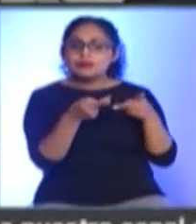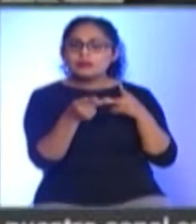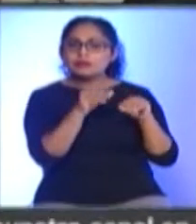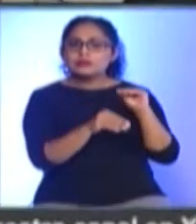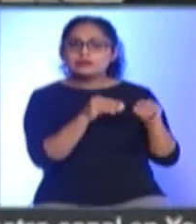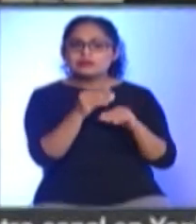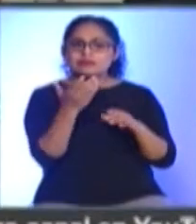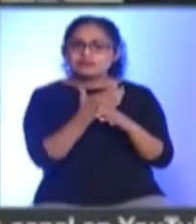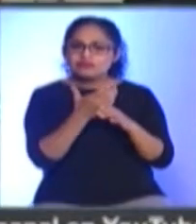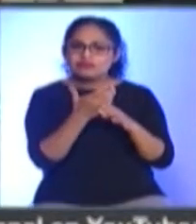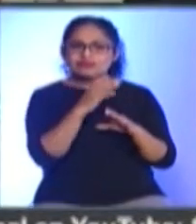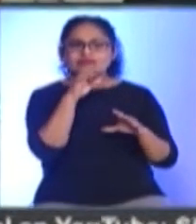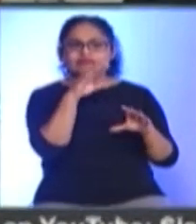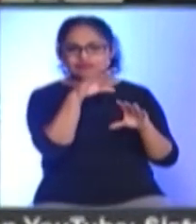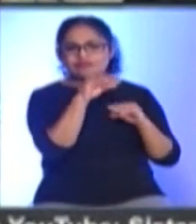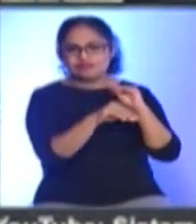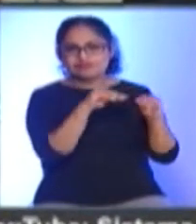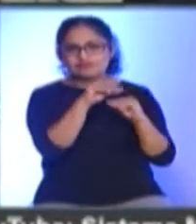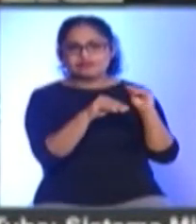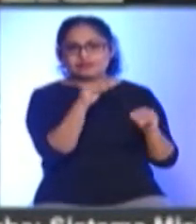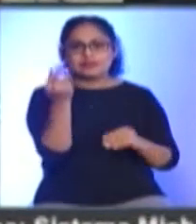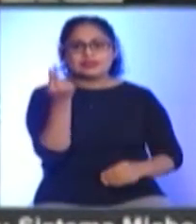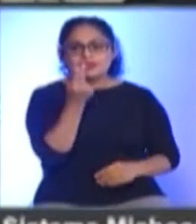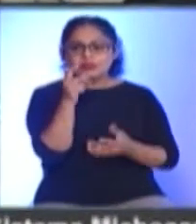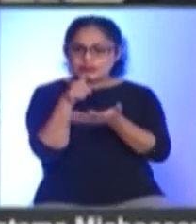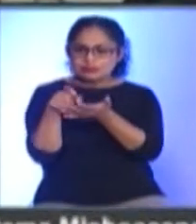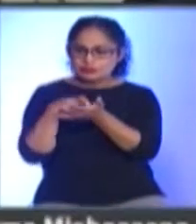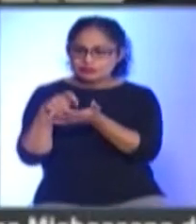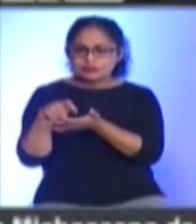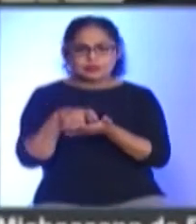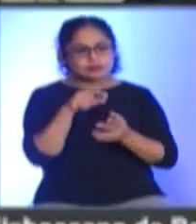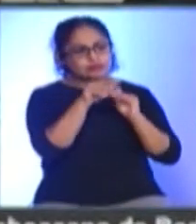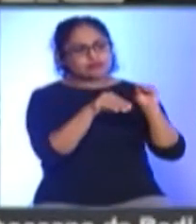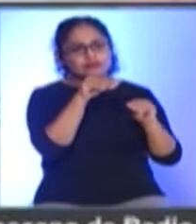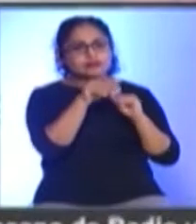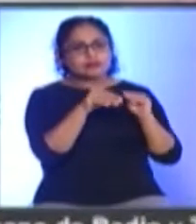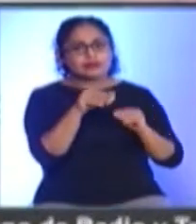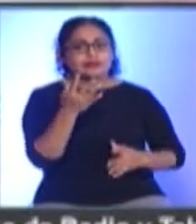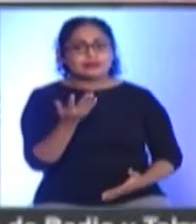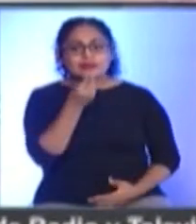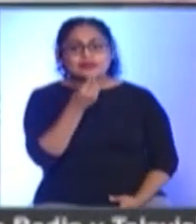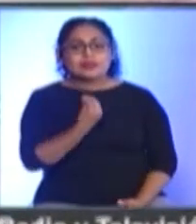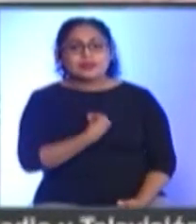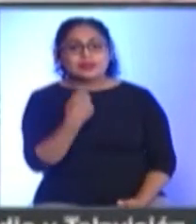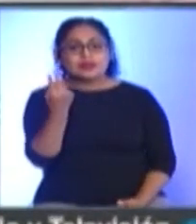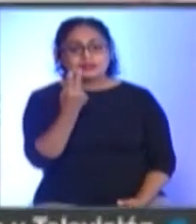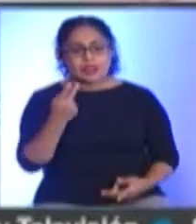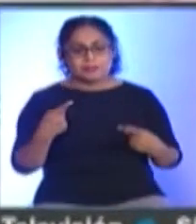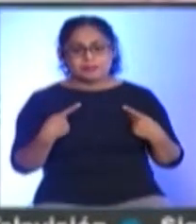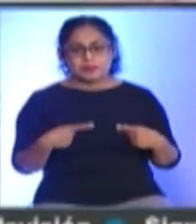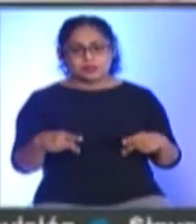habilitarlo o el comprar o adquirir otro Pues tendremos que trasladar a las personas